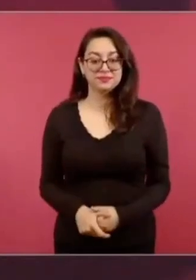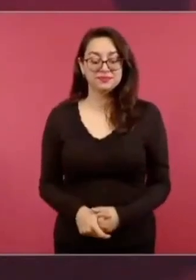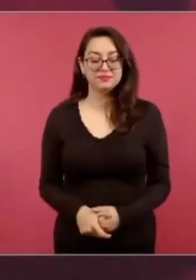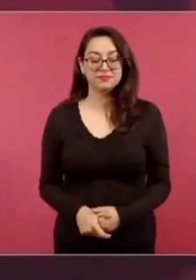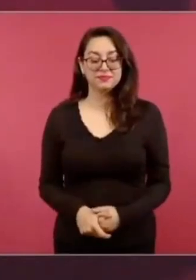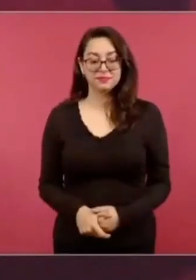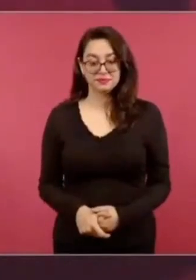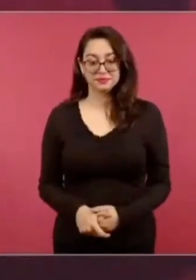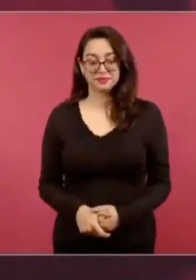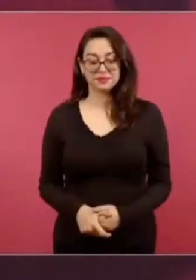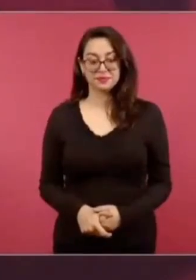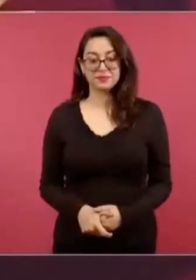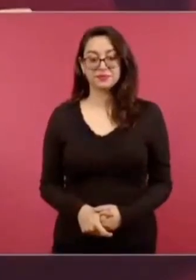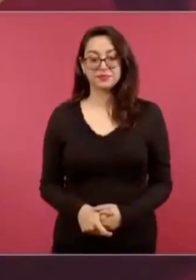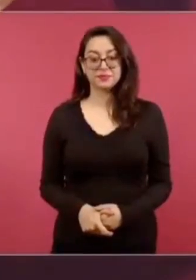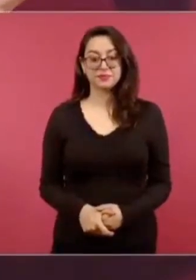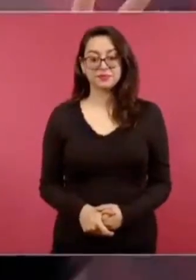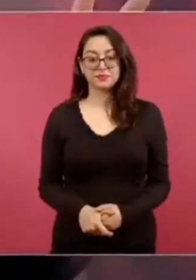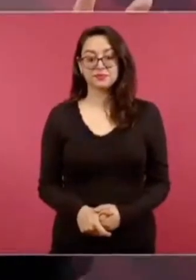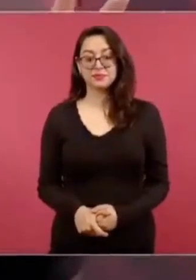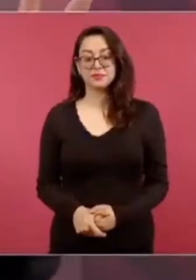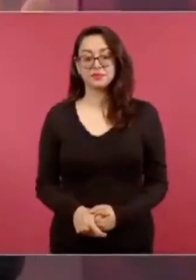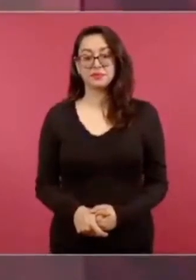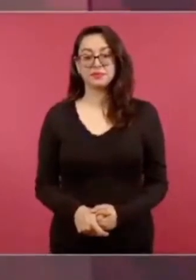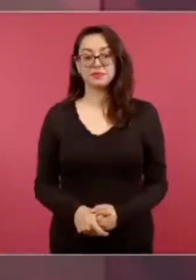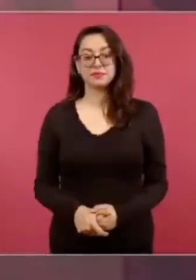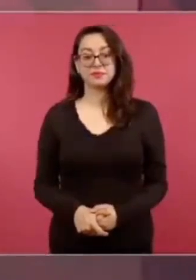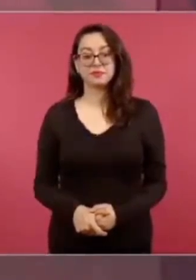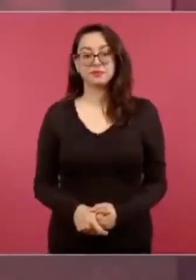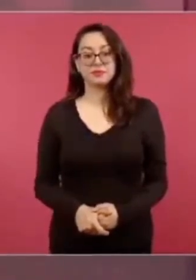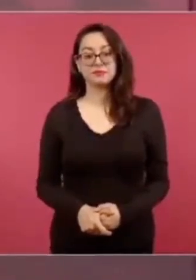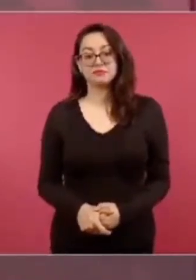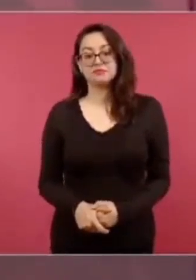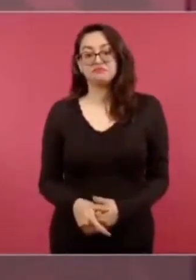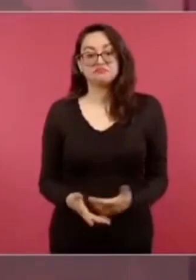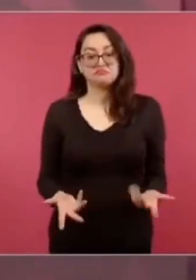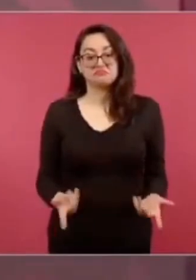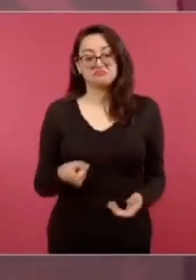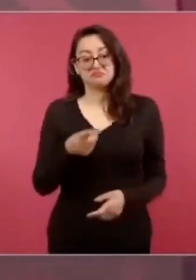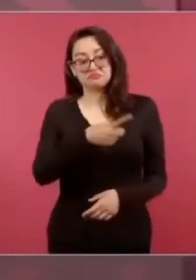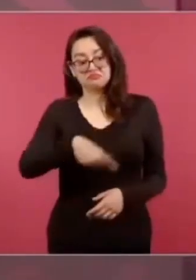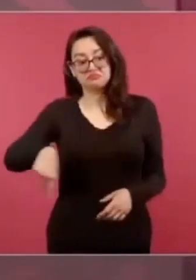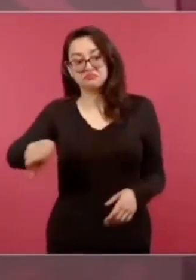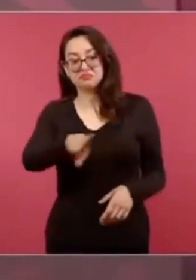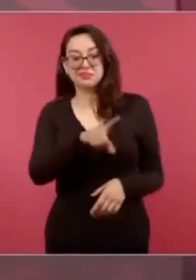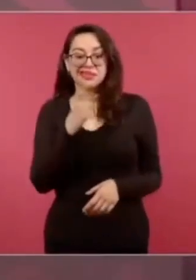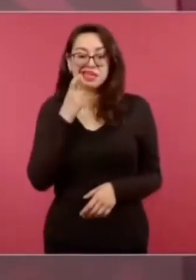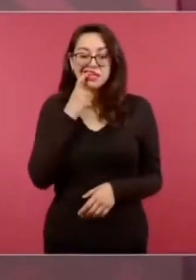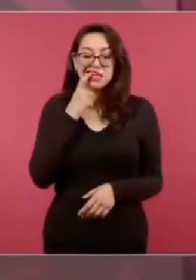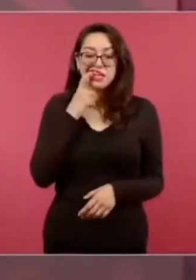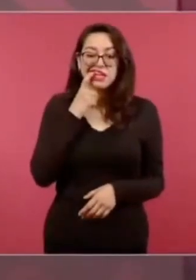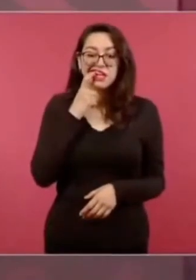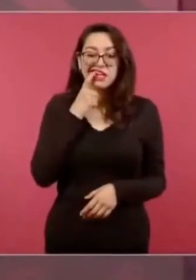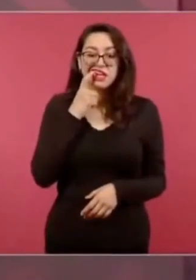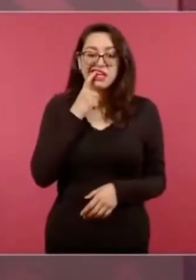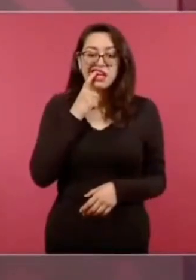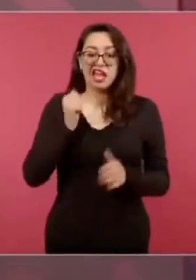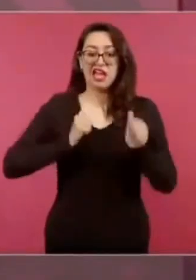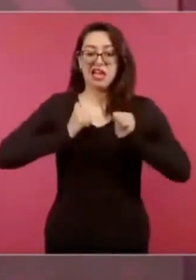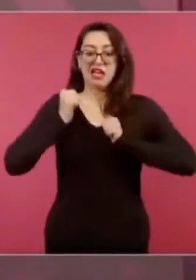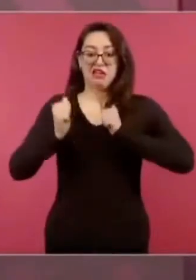que utilizaron nada más el momento. Y esto lo estoy exponiendo